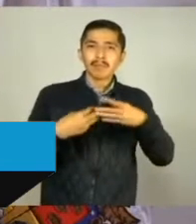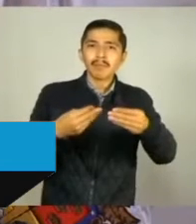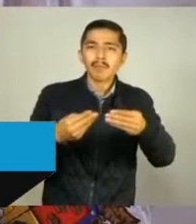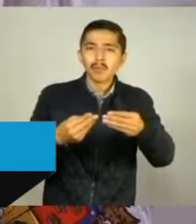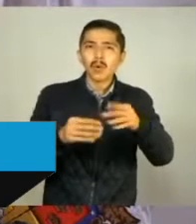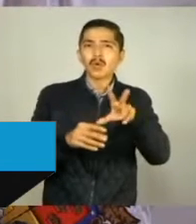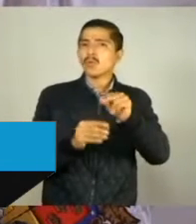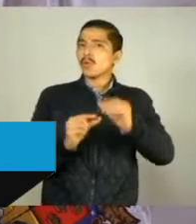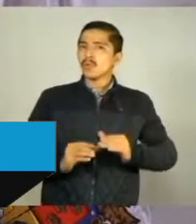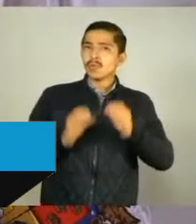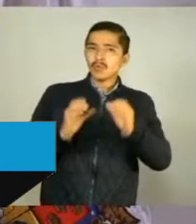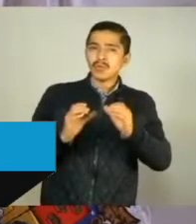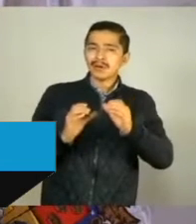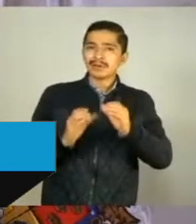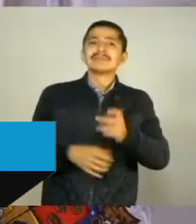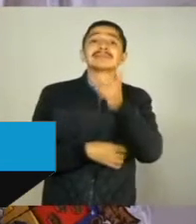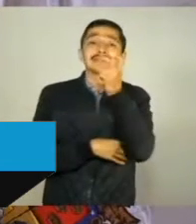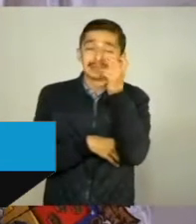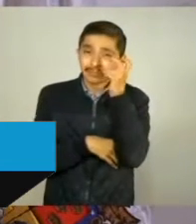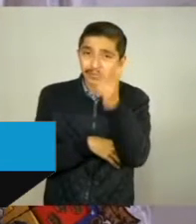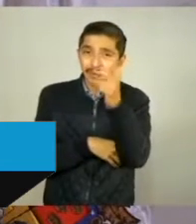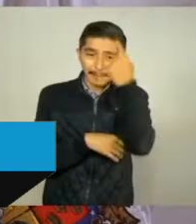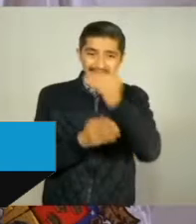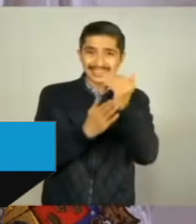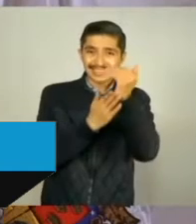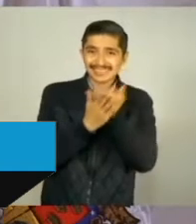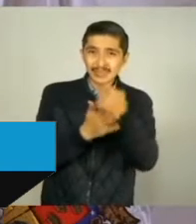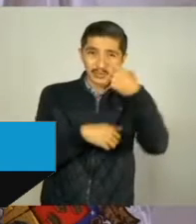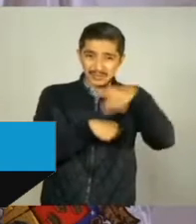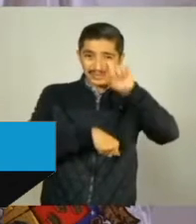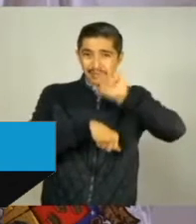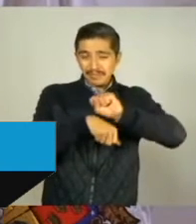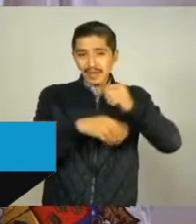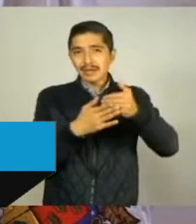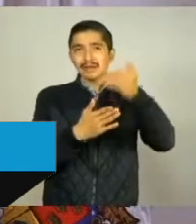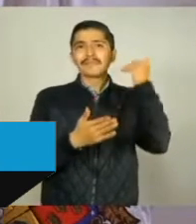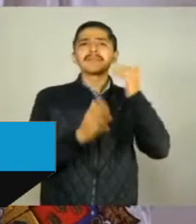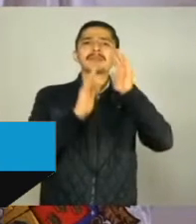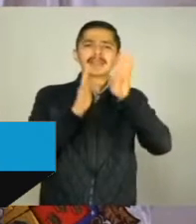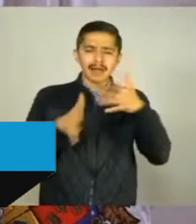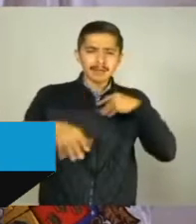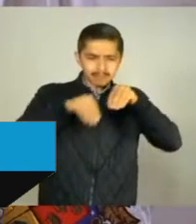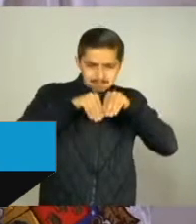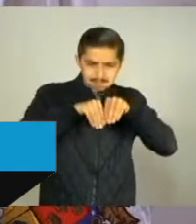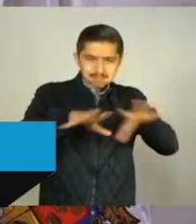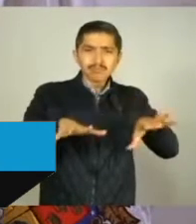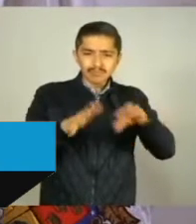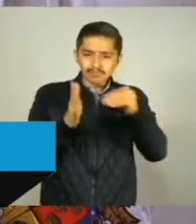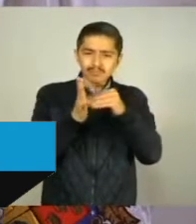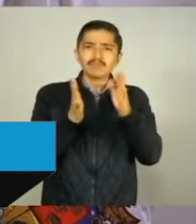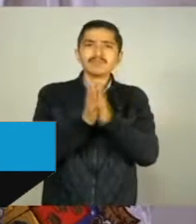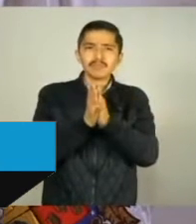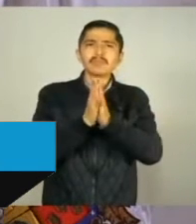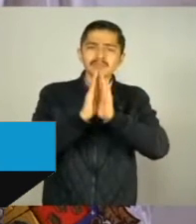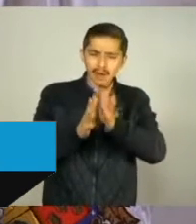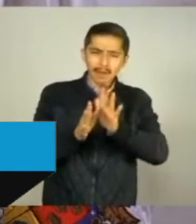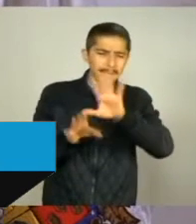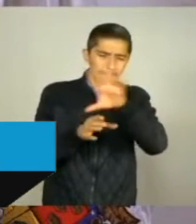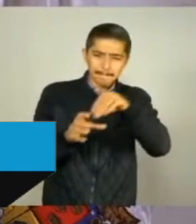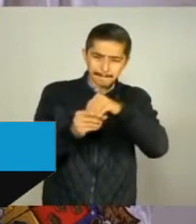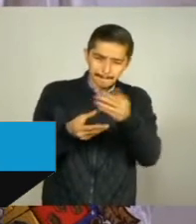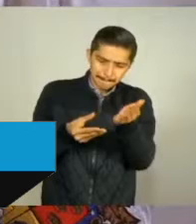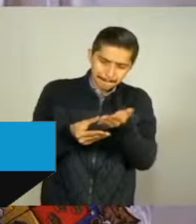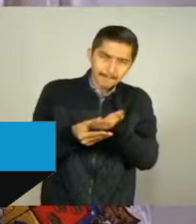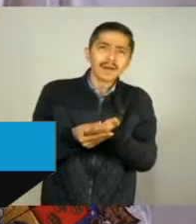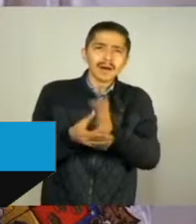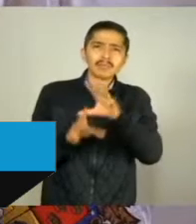alcohol y toma de temperatura en las entradas de los negocios, de los restaurantes, Segundo,